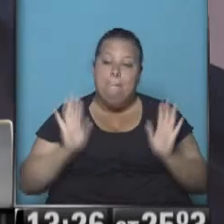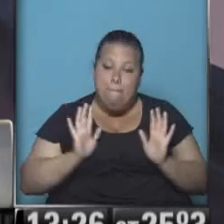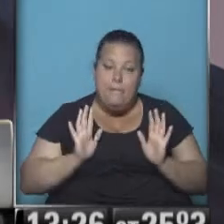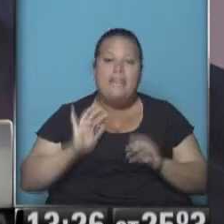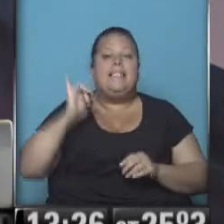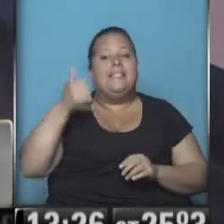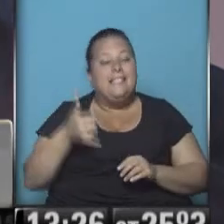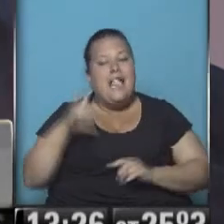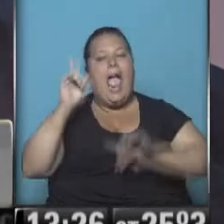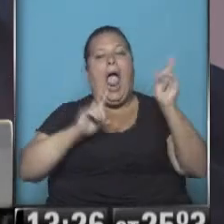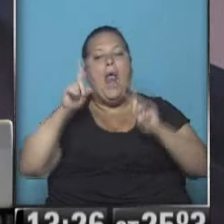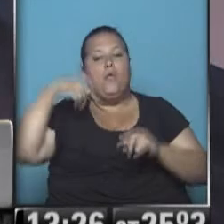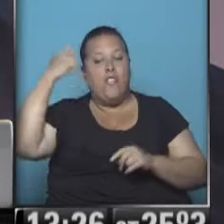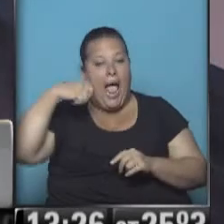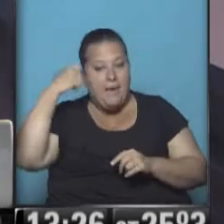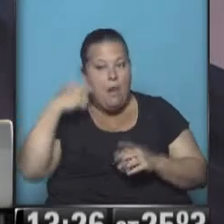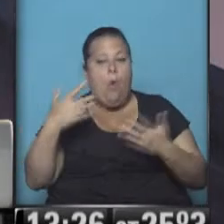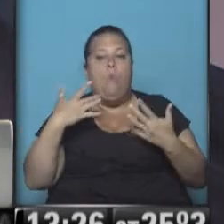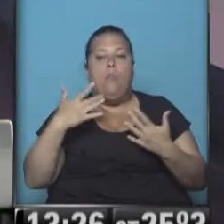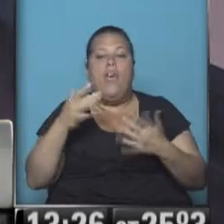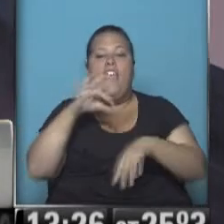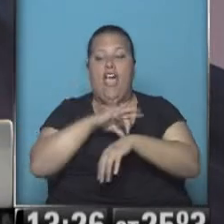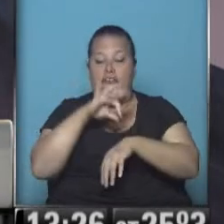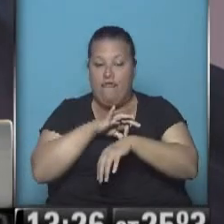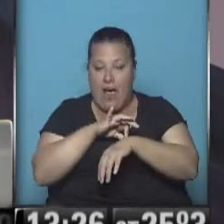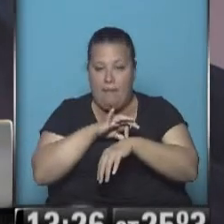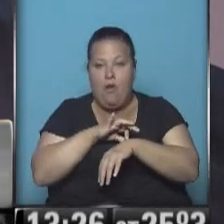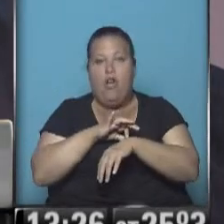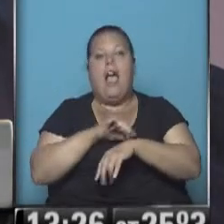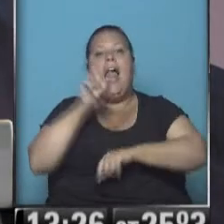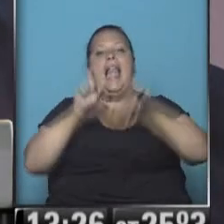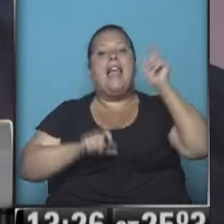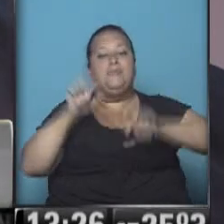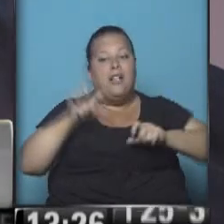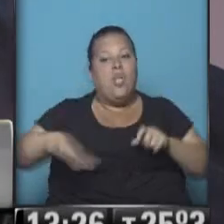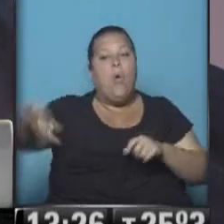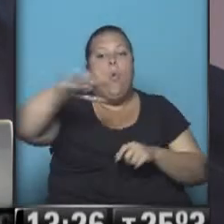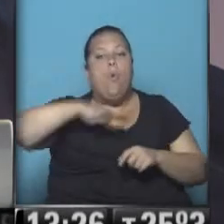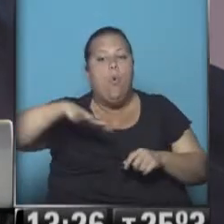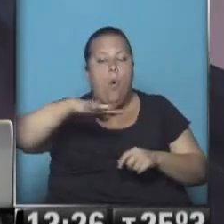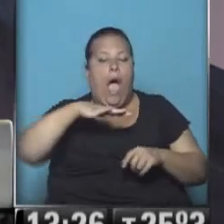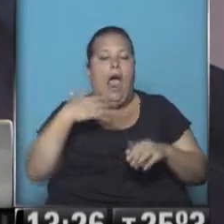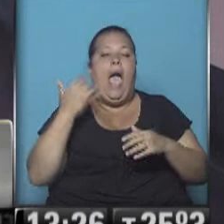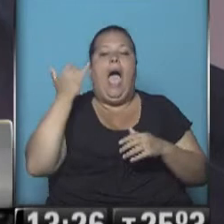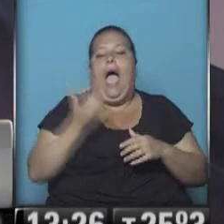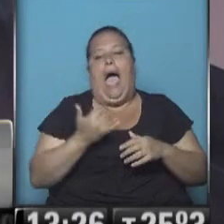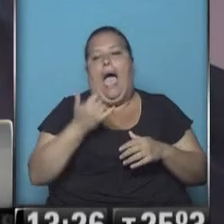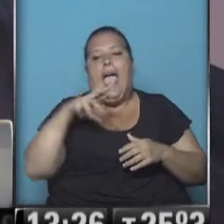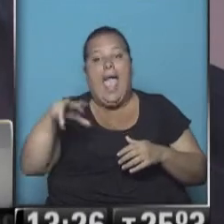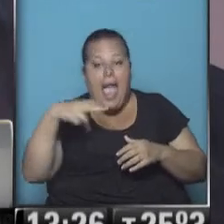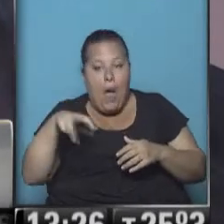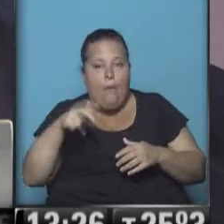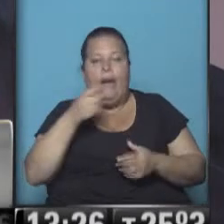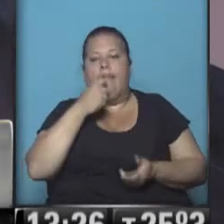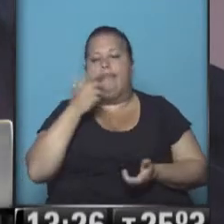si como algunos animales pueden infectarse, las personas que estén en lugares donde pueda haber ébola, estamos